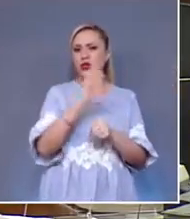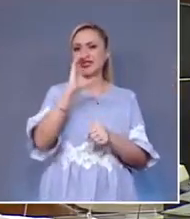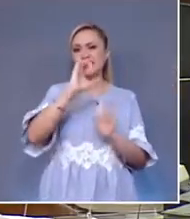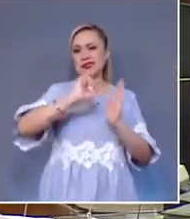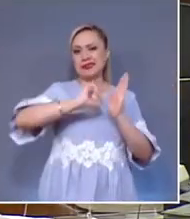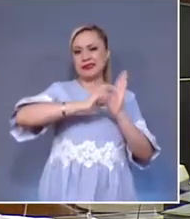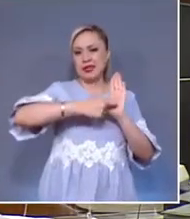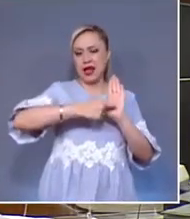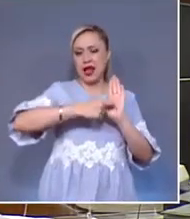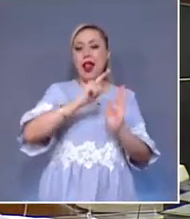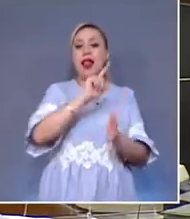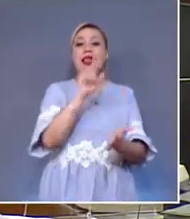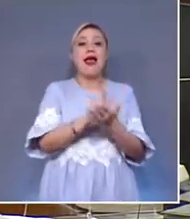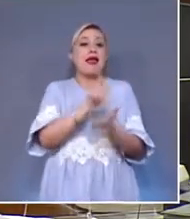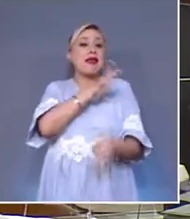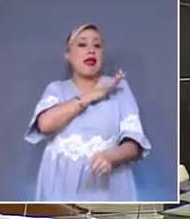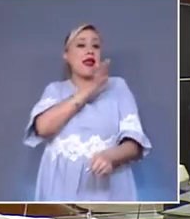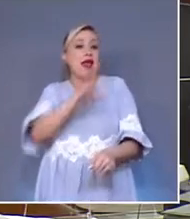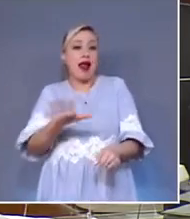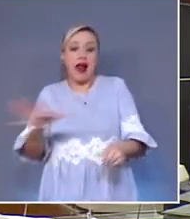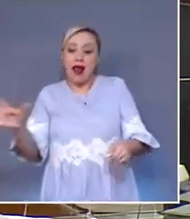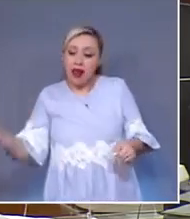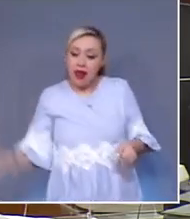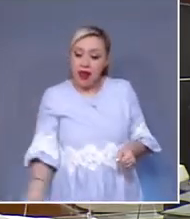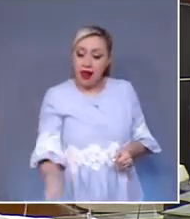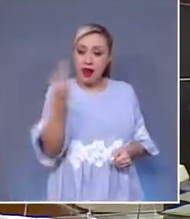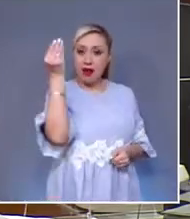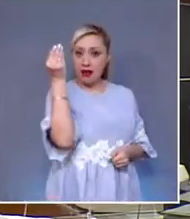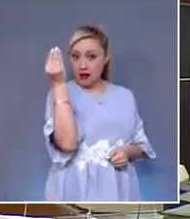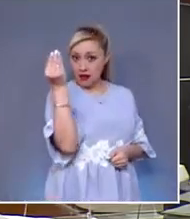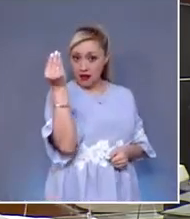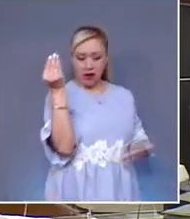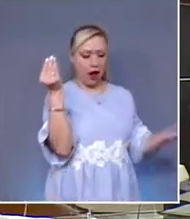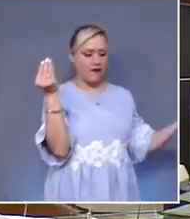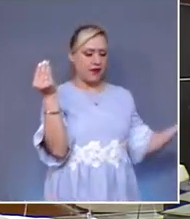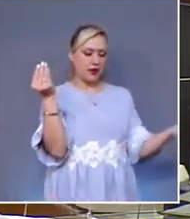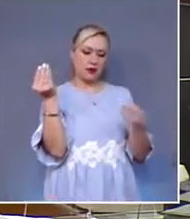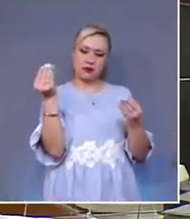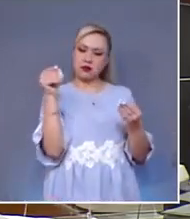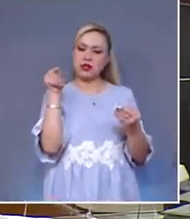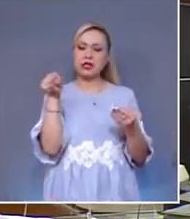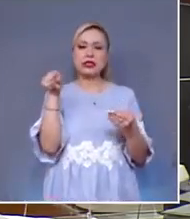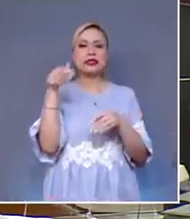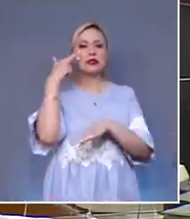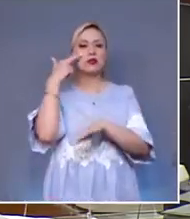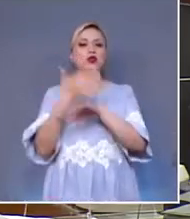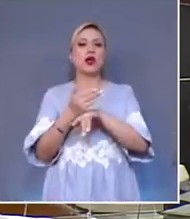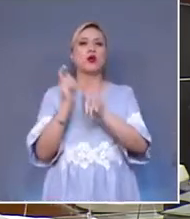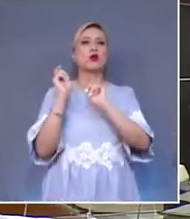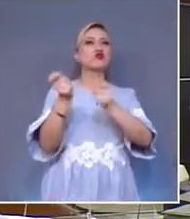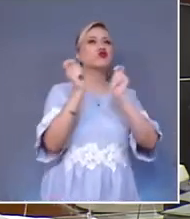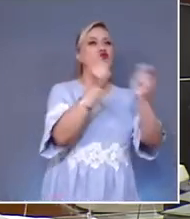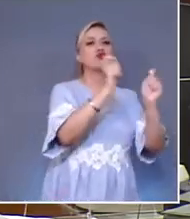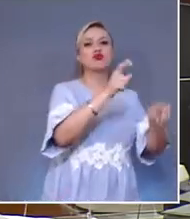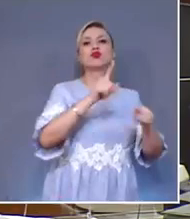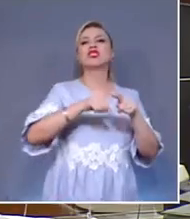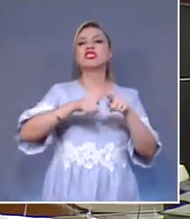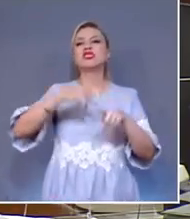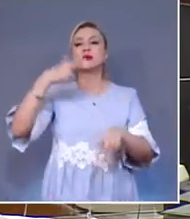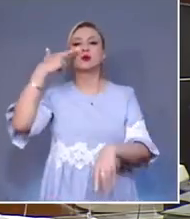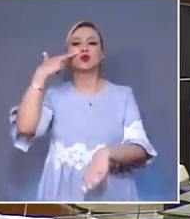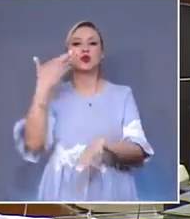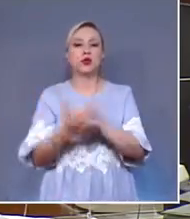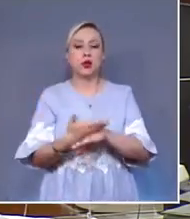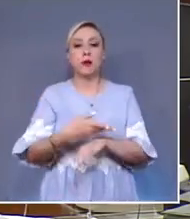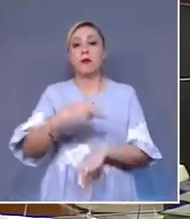la materia, que es la que distribuye las competencias, es claro que las entidades tienen